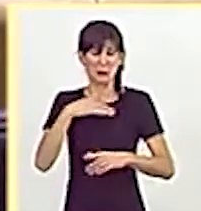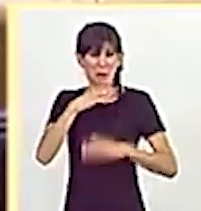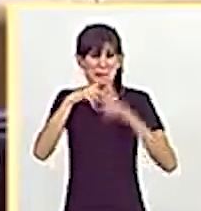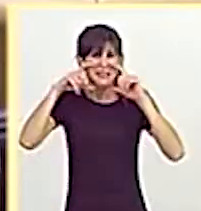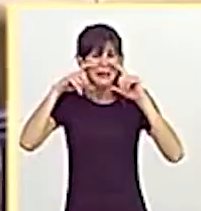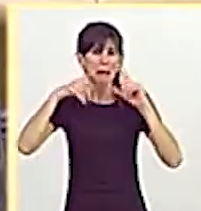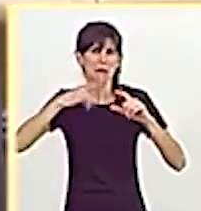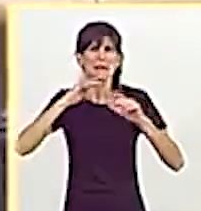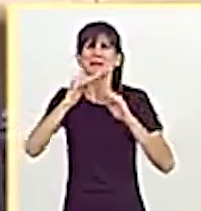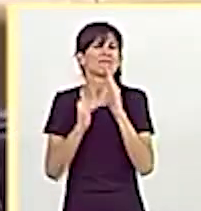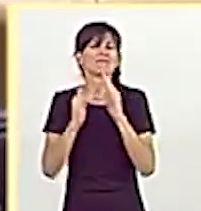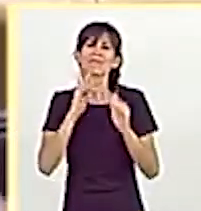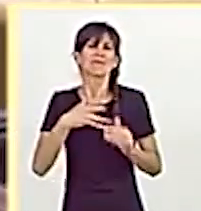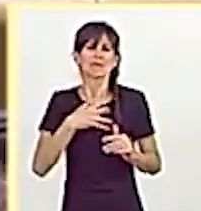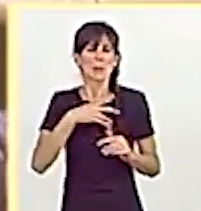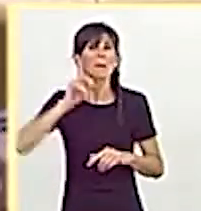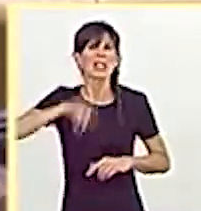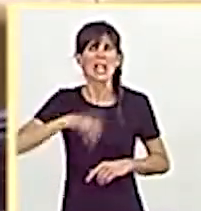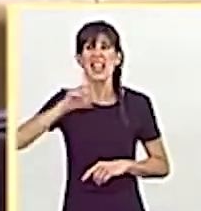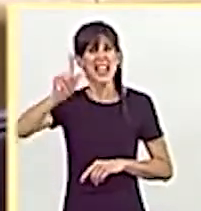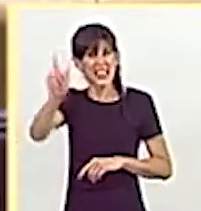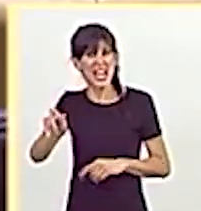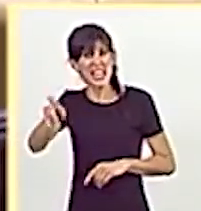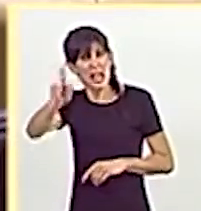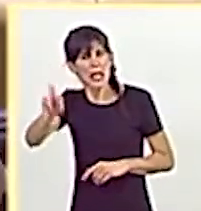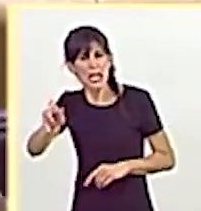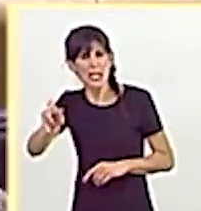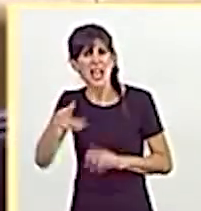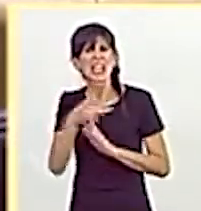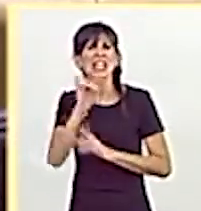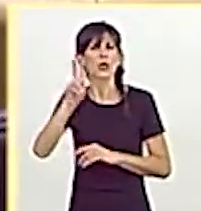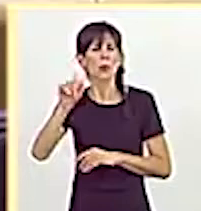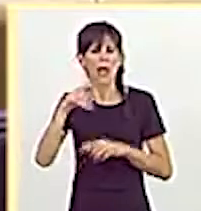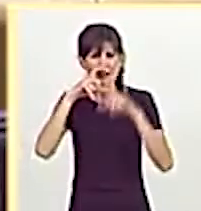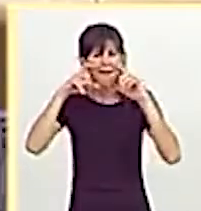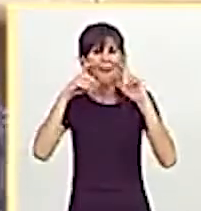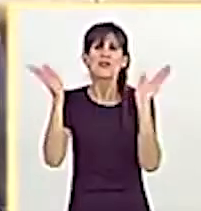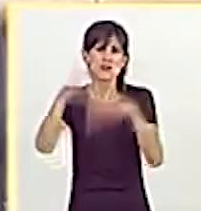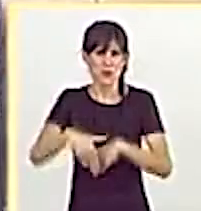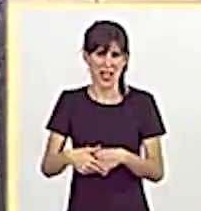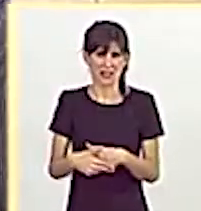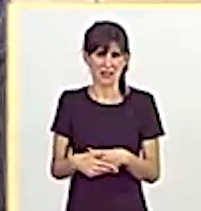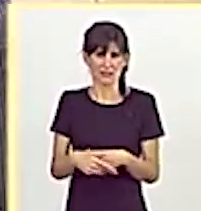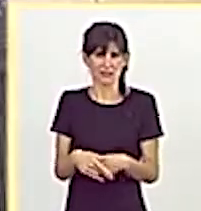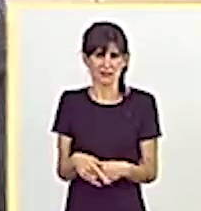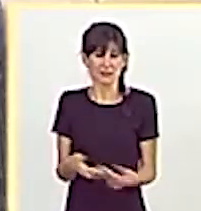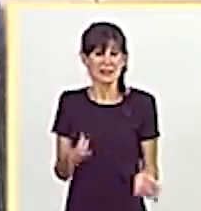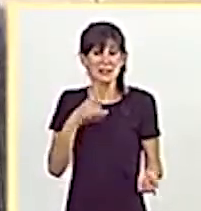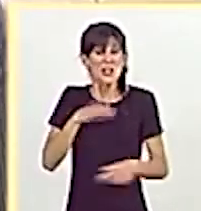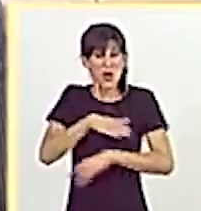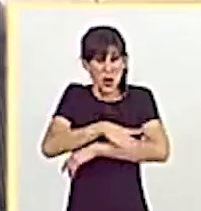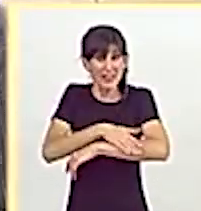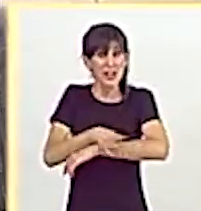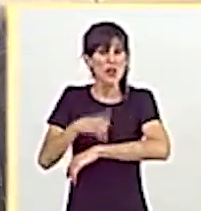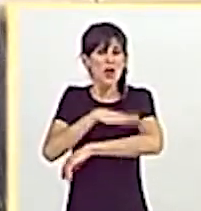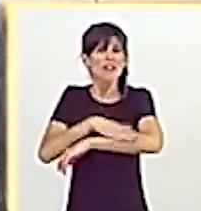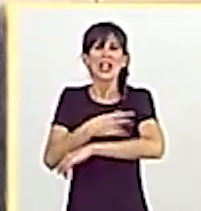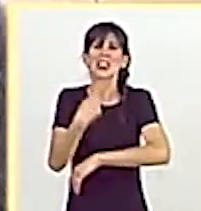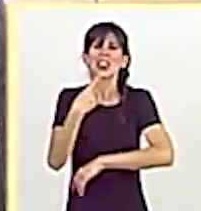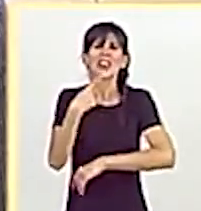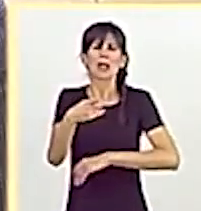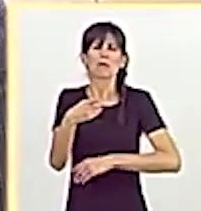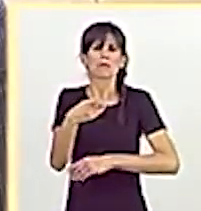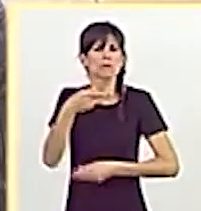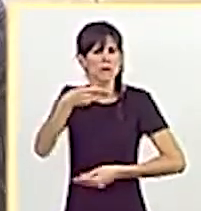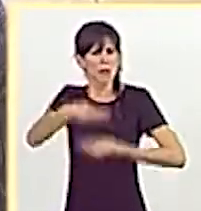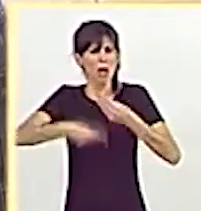falso, es mentira. En Italia no se está pagando IVA por las mascarillas, señora Calvo. El Gobierno dice que actuó